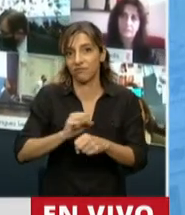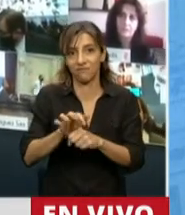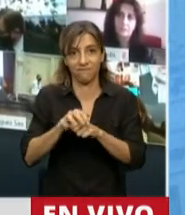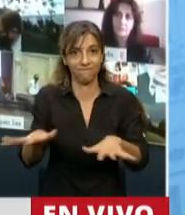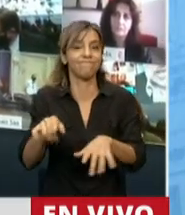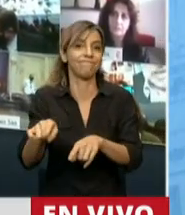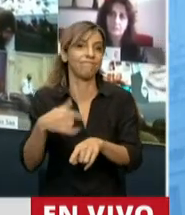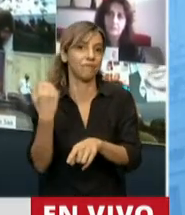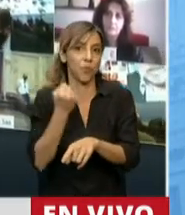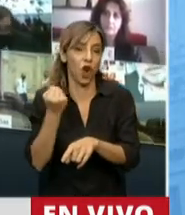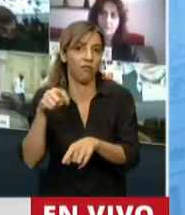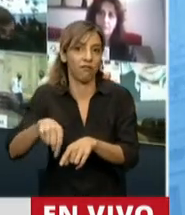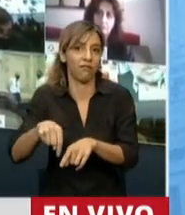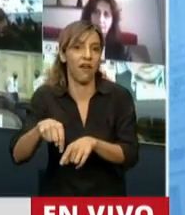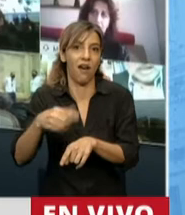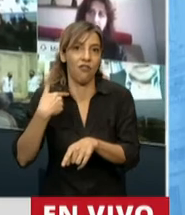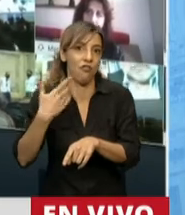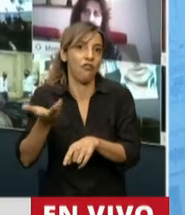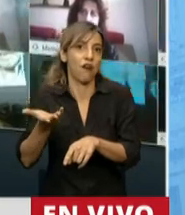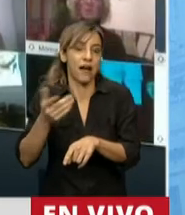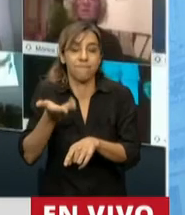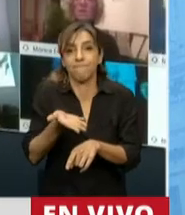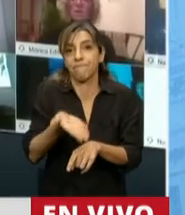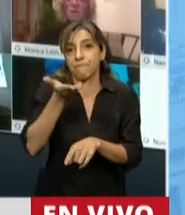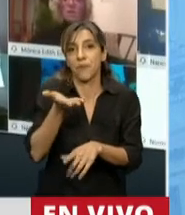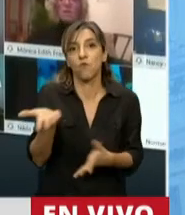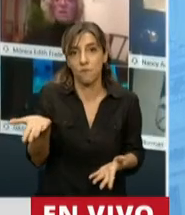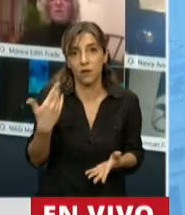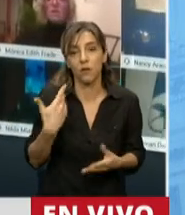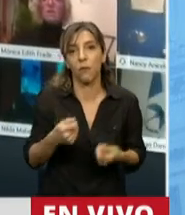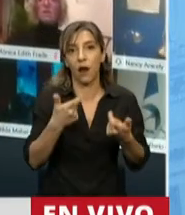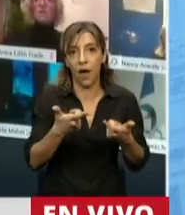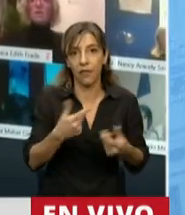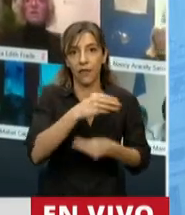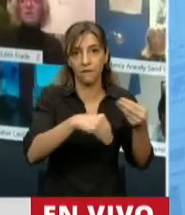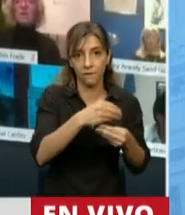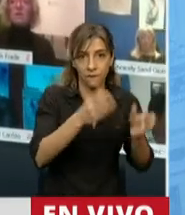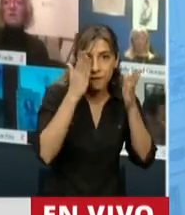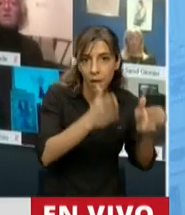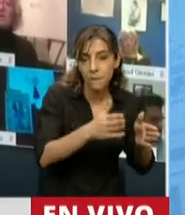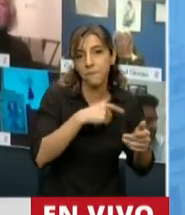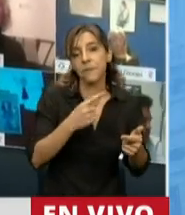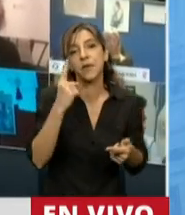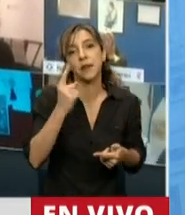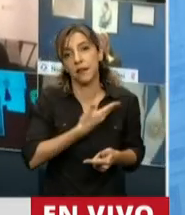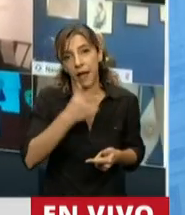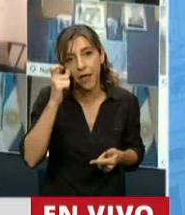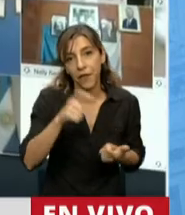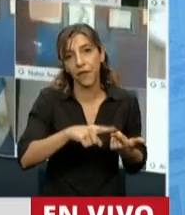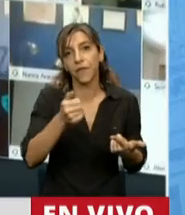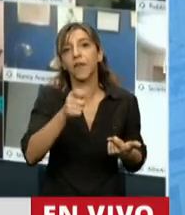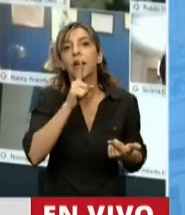queremos destacar la importancia y la necesidad de estas asignaciones sociales, de la asistencia a las familias, del IFE, del ATP,